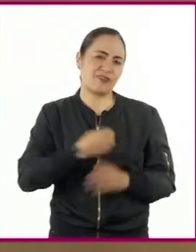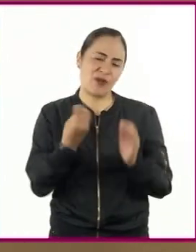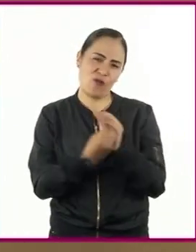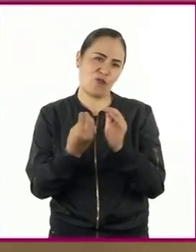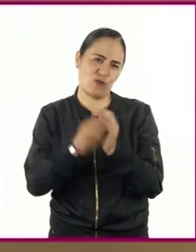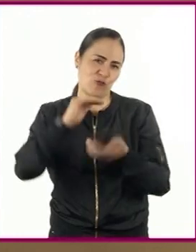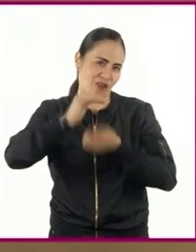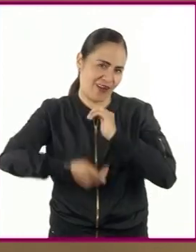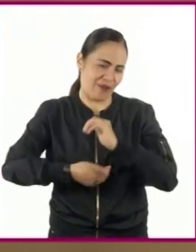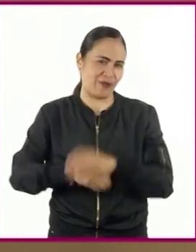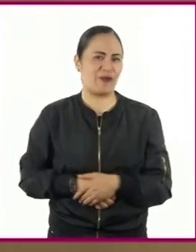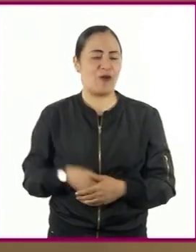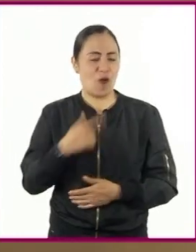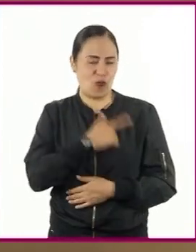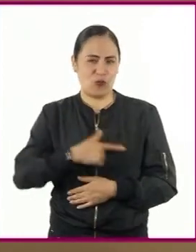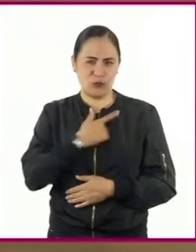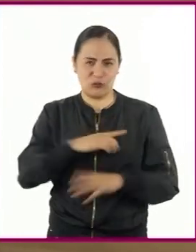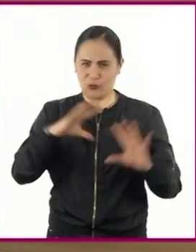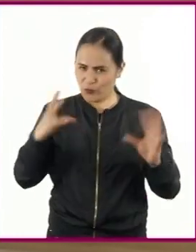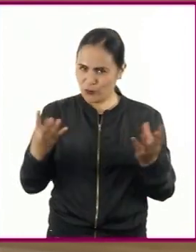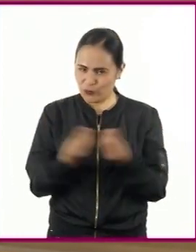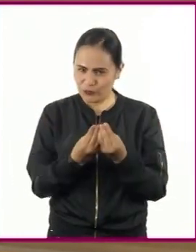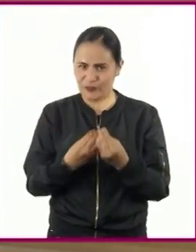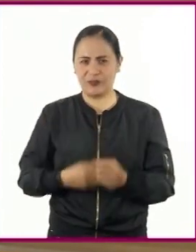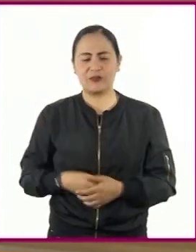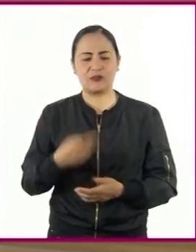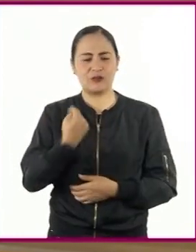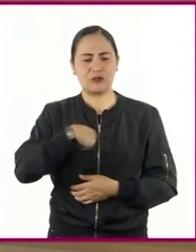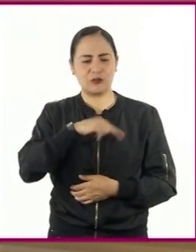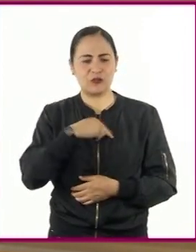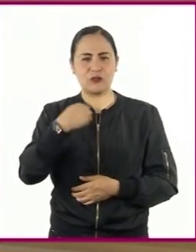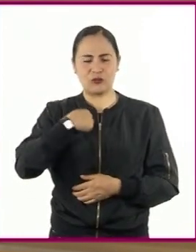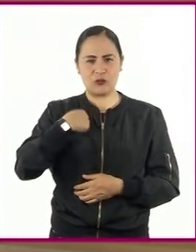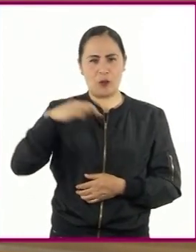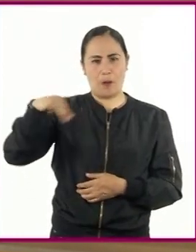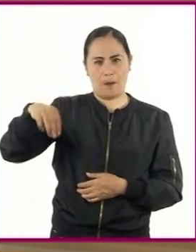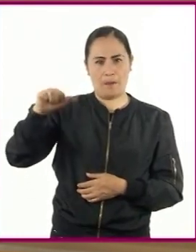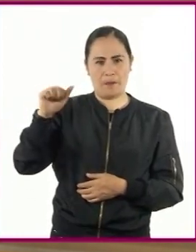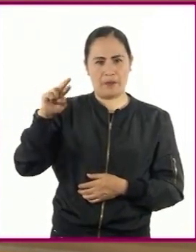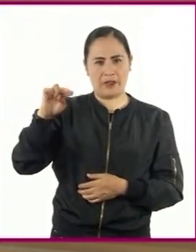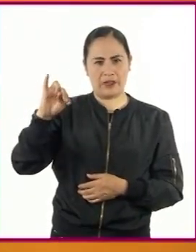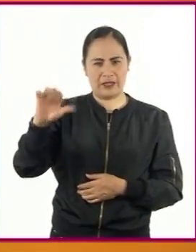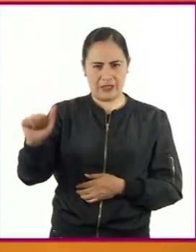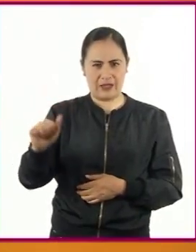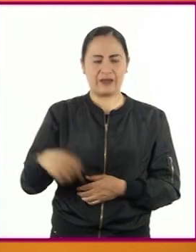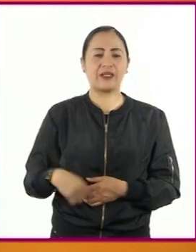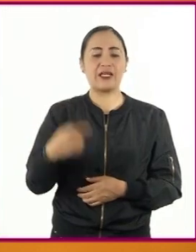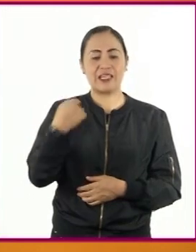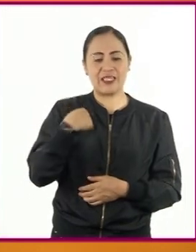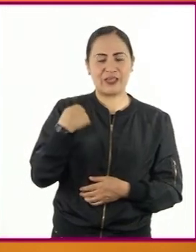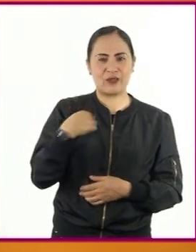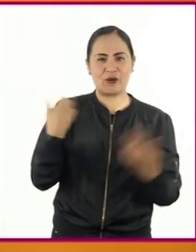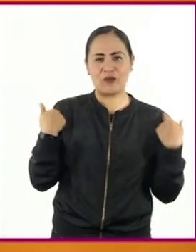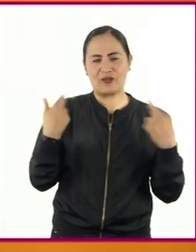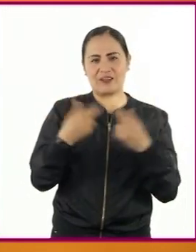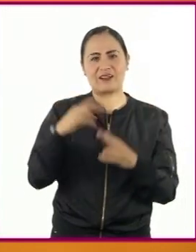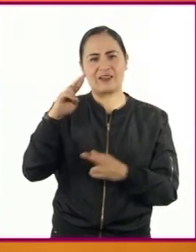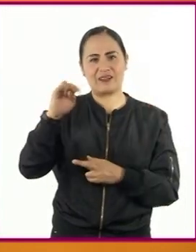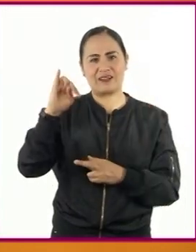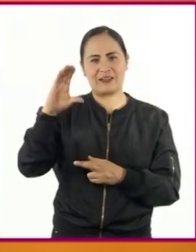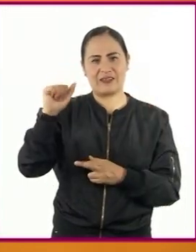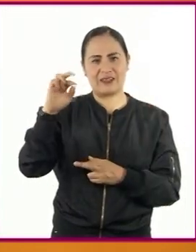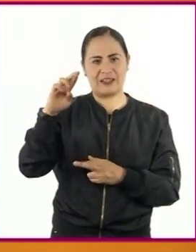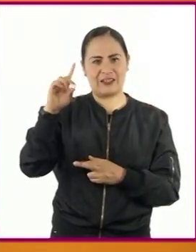gusto haber trabajado con ustedes. Nosotros somos la Maestra María de Los Ángeles Monroy y yo, el profesor Ricardo Ortiz.